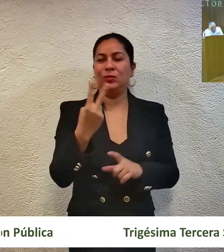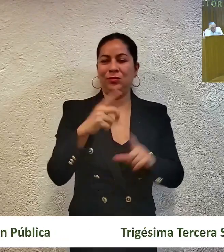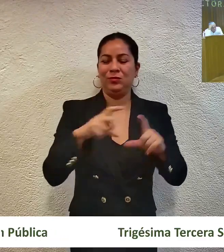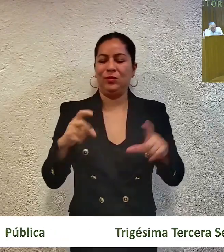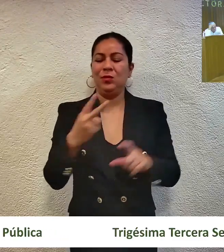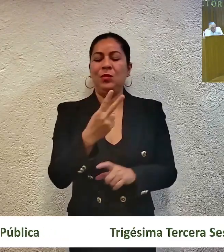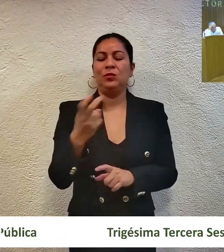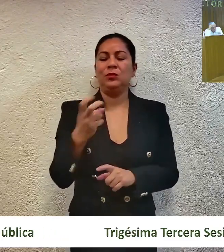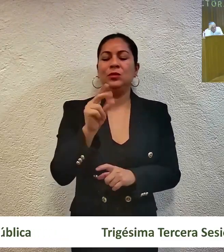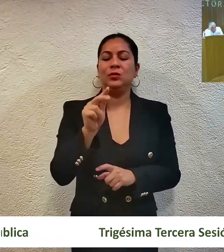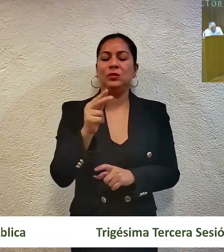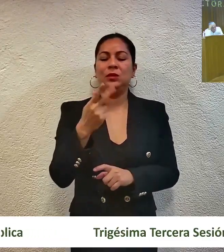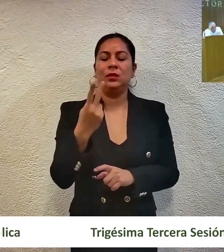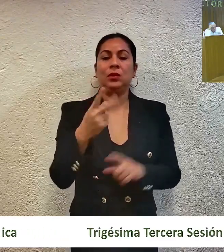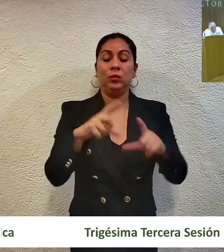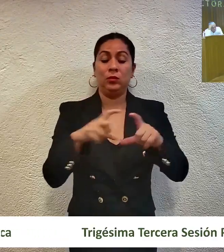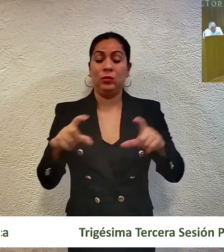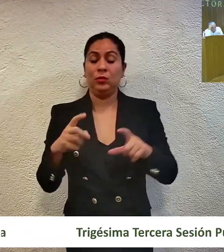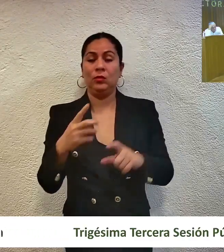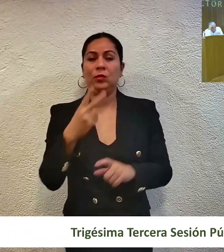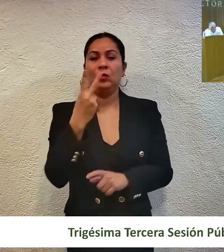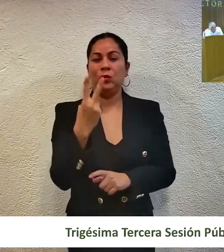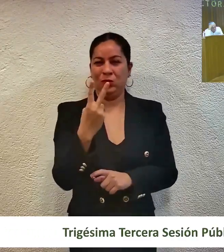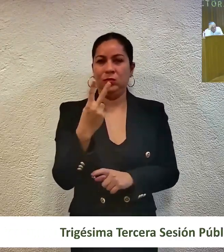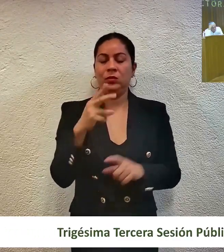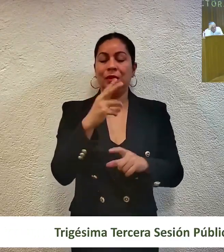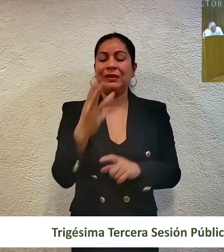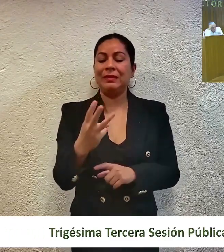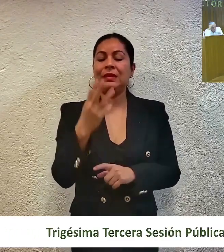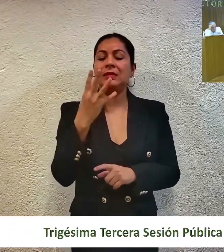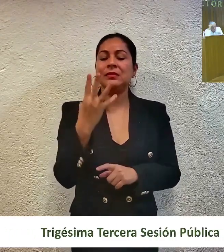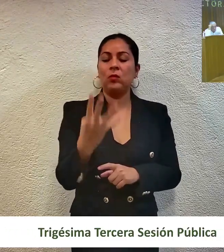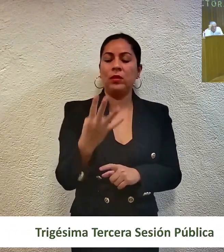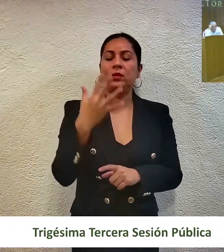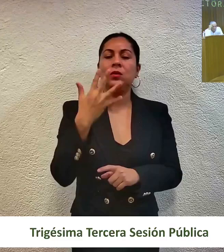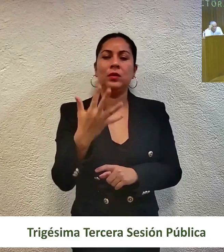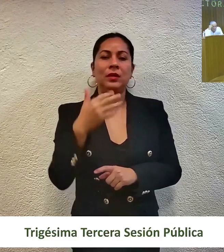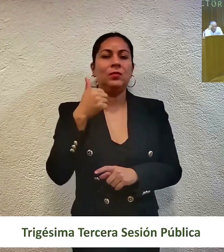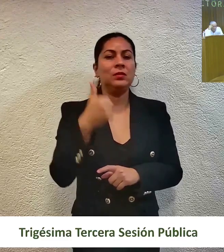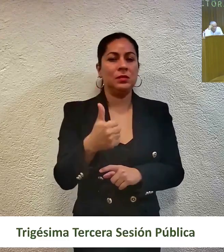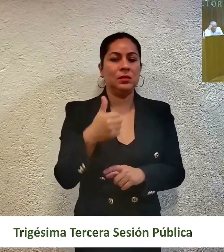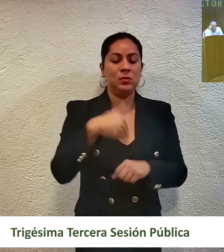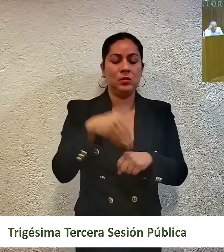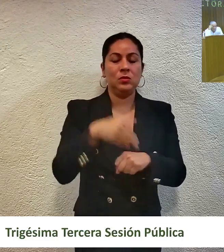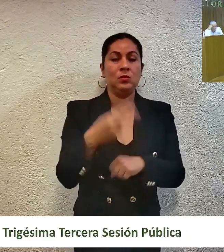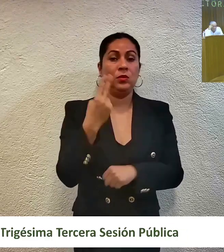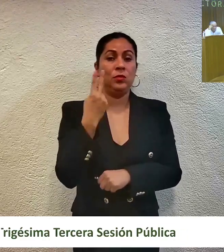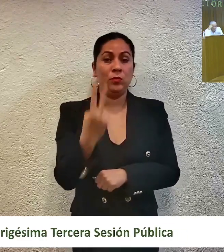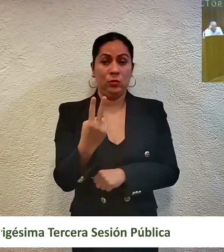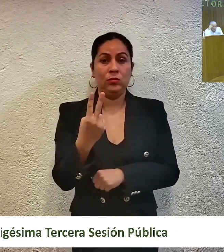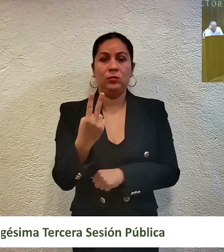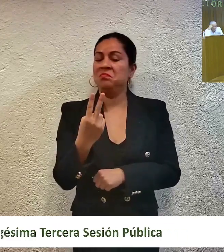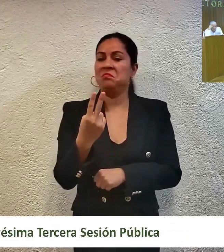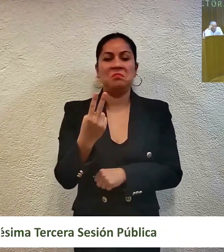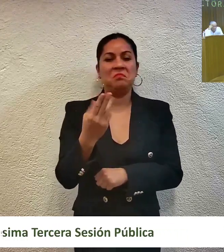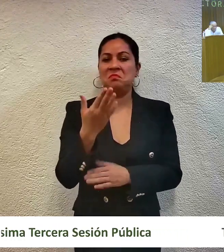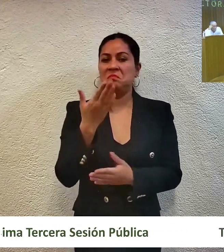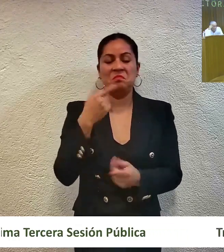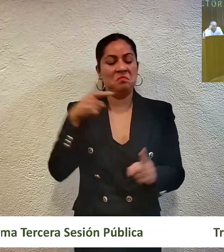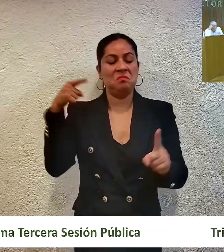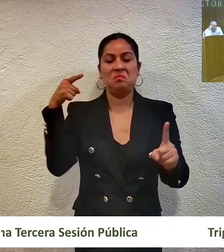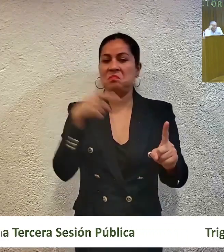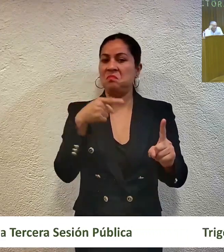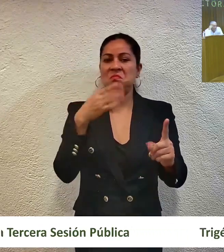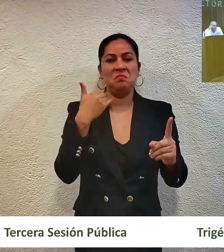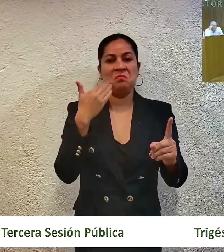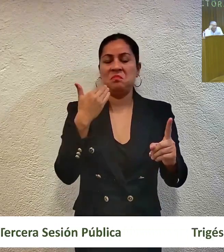272, cuartel, párrafo segundo, tercero, cuarto, quinto y sexto, en su numeral 2, no se cumple con el objeto y fin